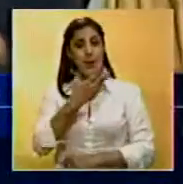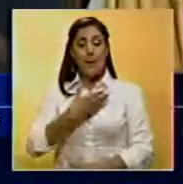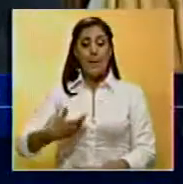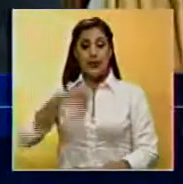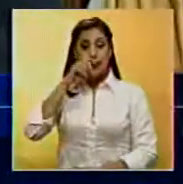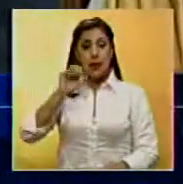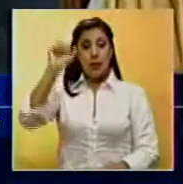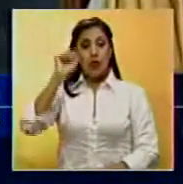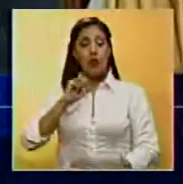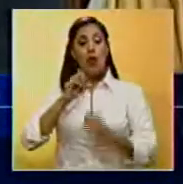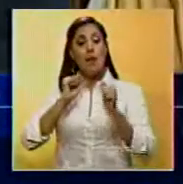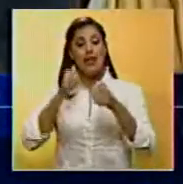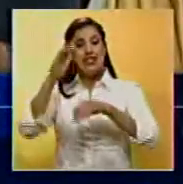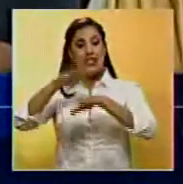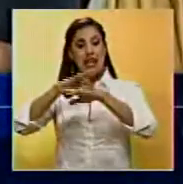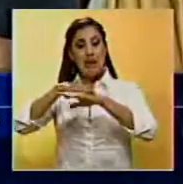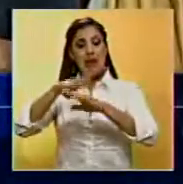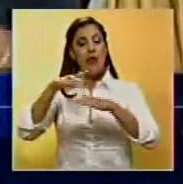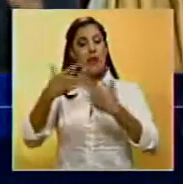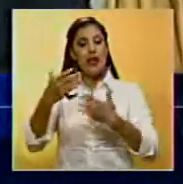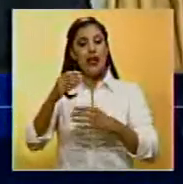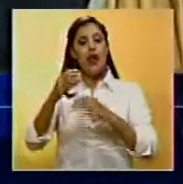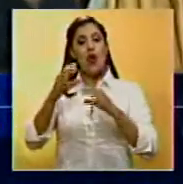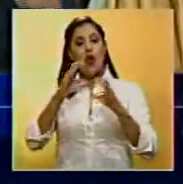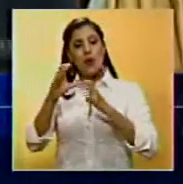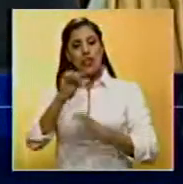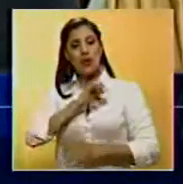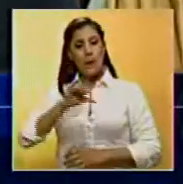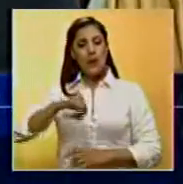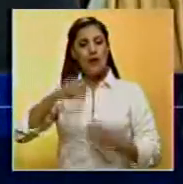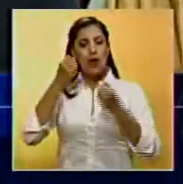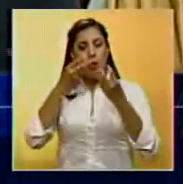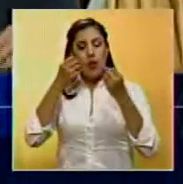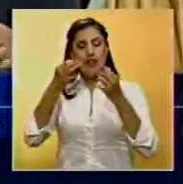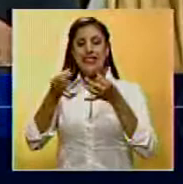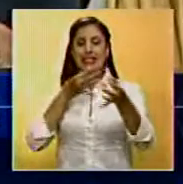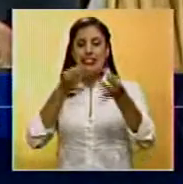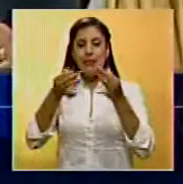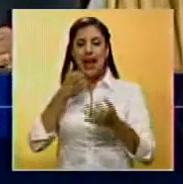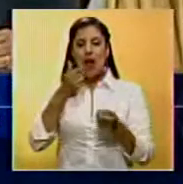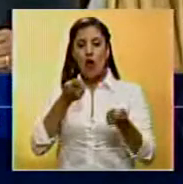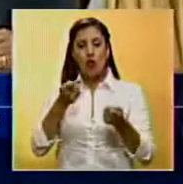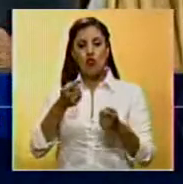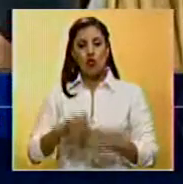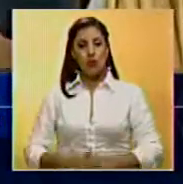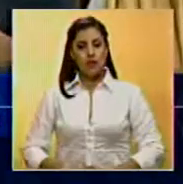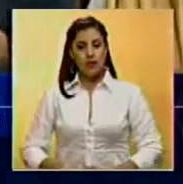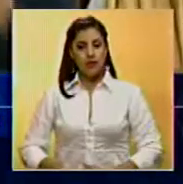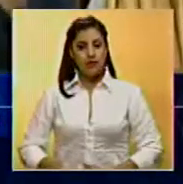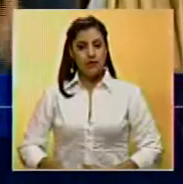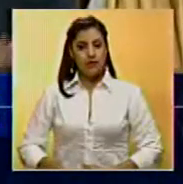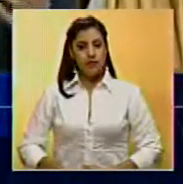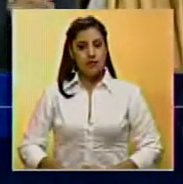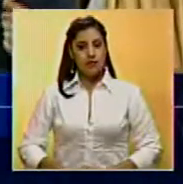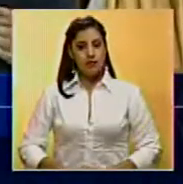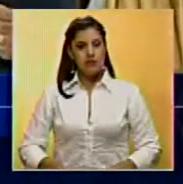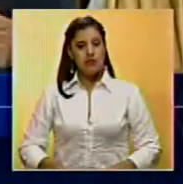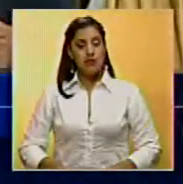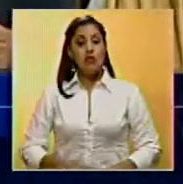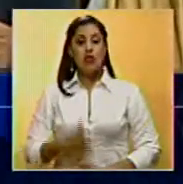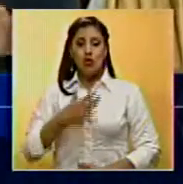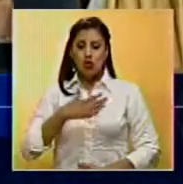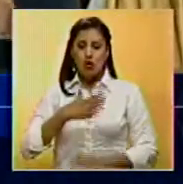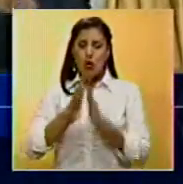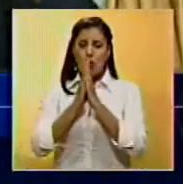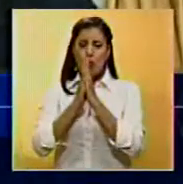presidente Maduro hizo un llamado a los medios privados para que den a conocer y expliquen las medidas tomadas. Yo